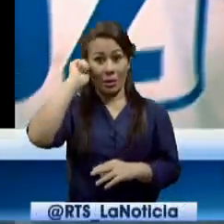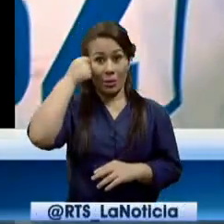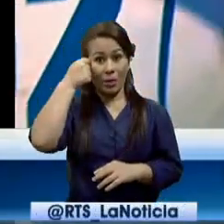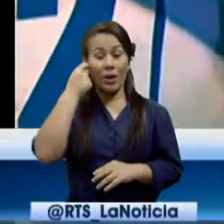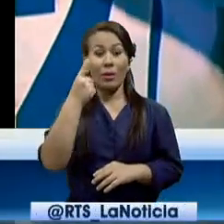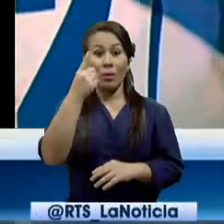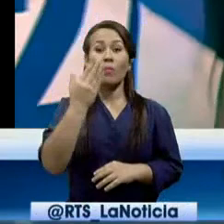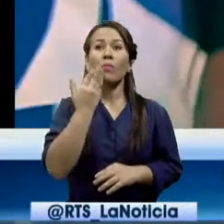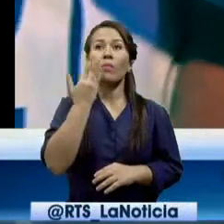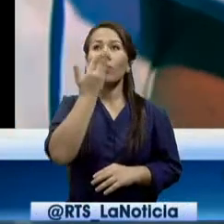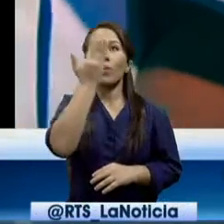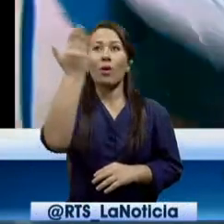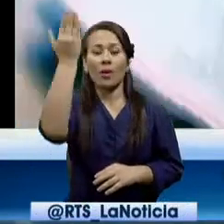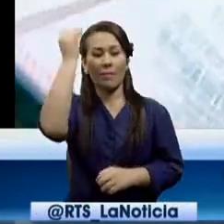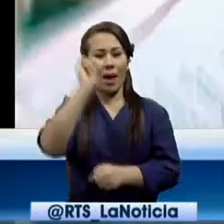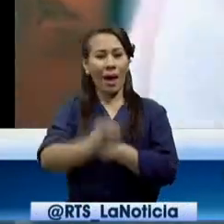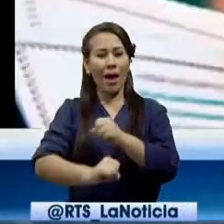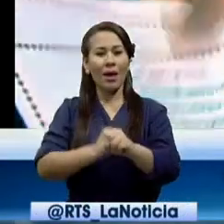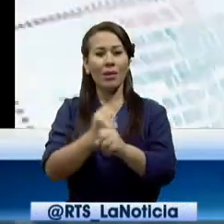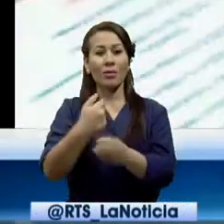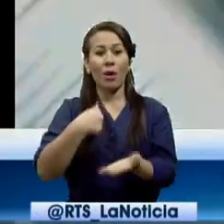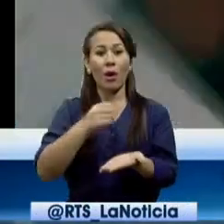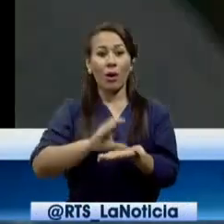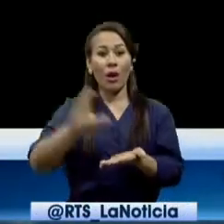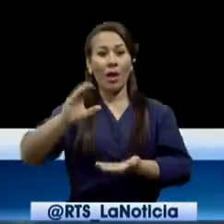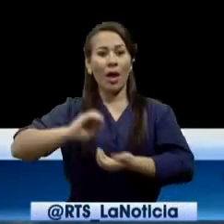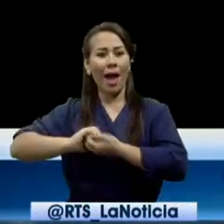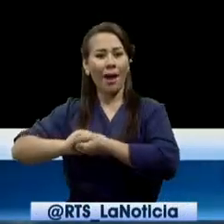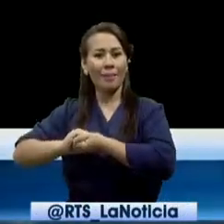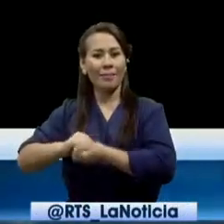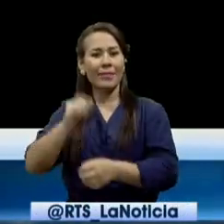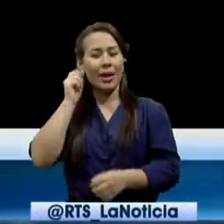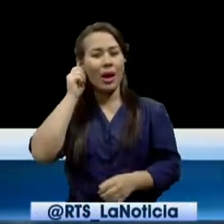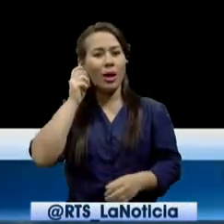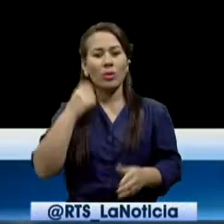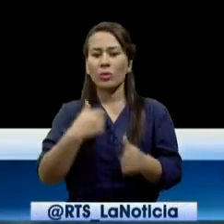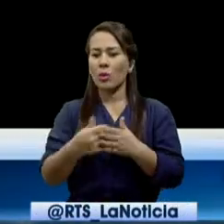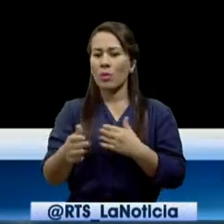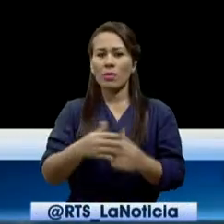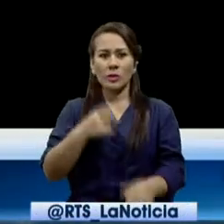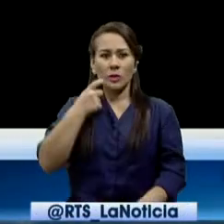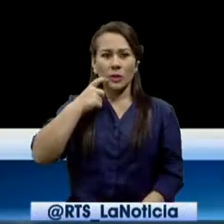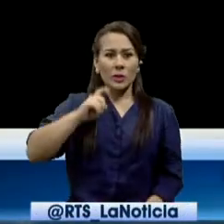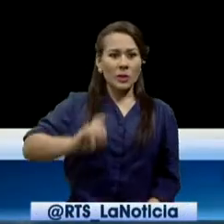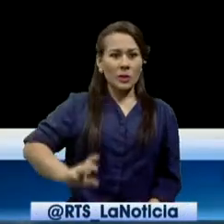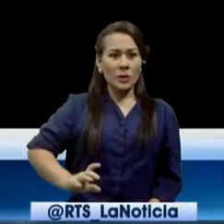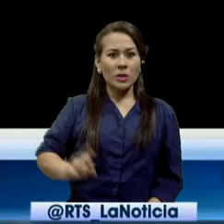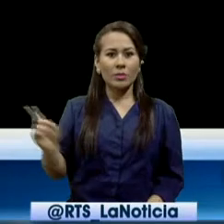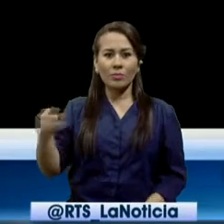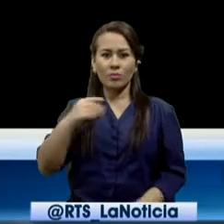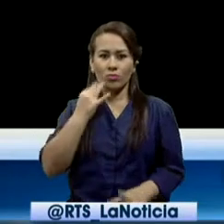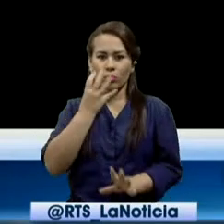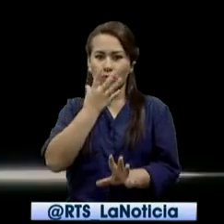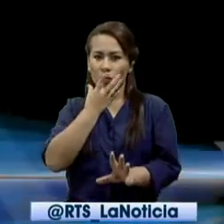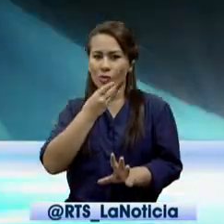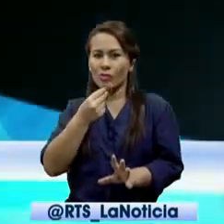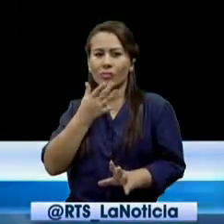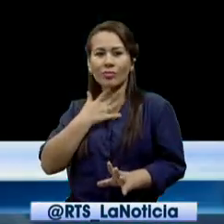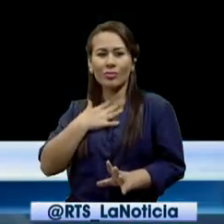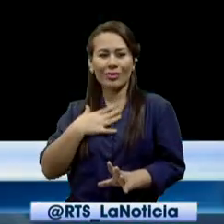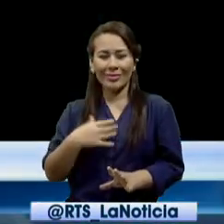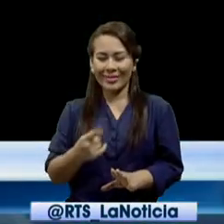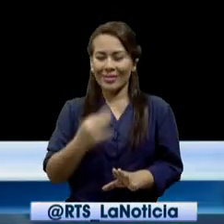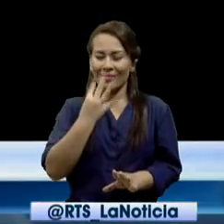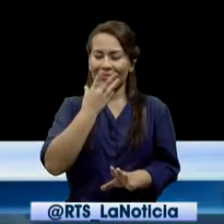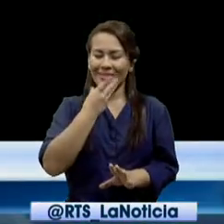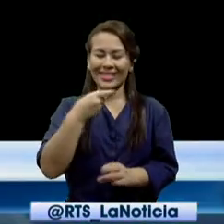uno que escribió décadas atrás en su colegio para una amiga. No importa que le envidias, juzguen mal tus encantos, olvidando que eres